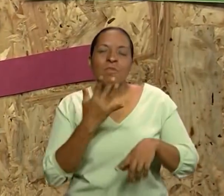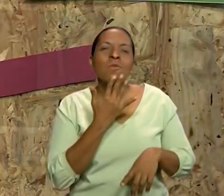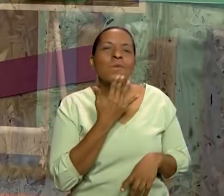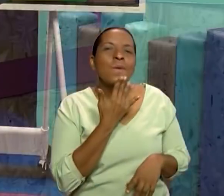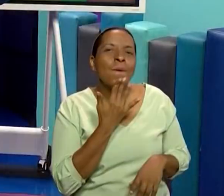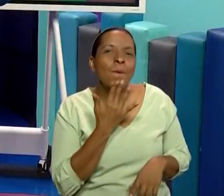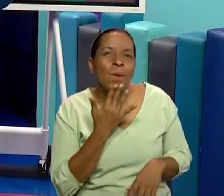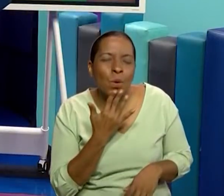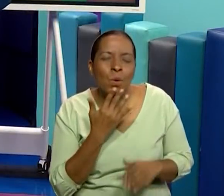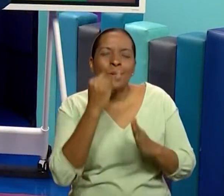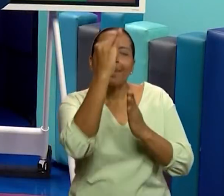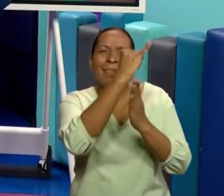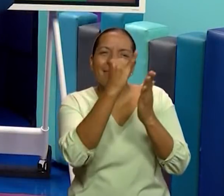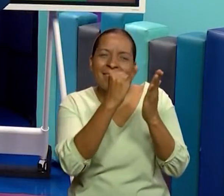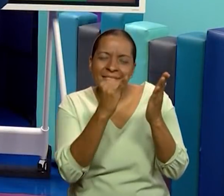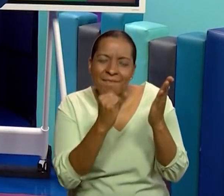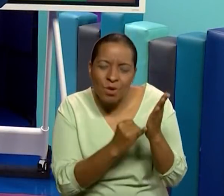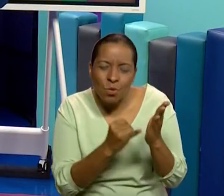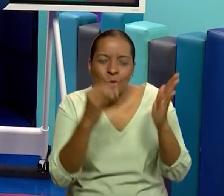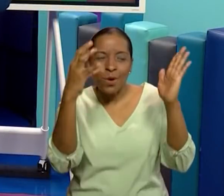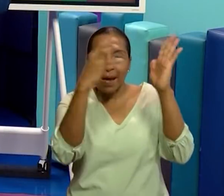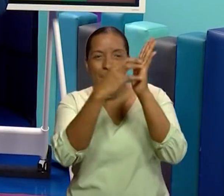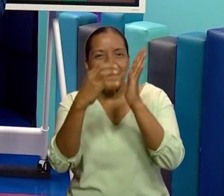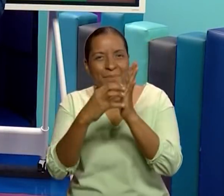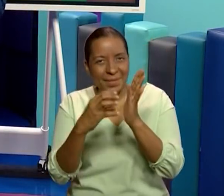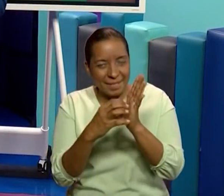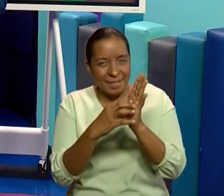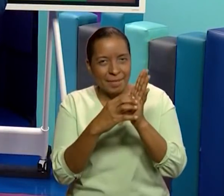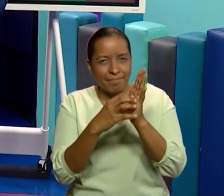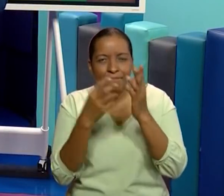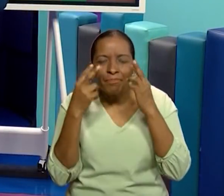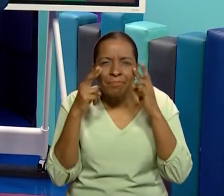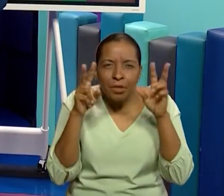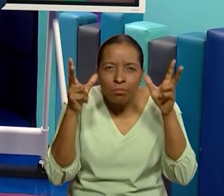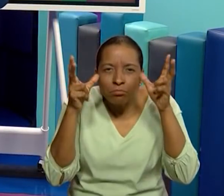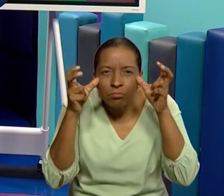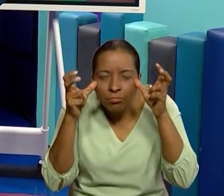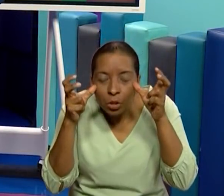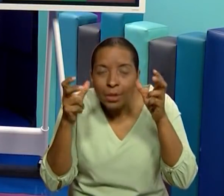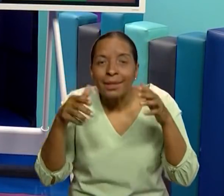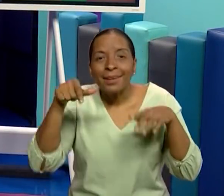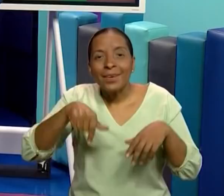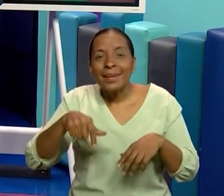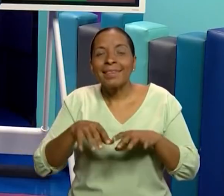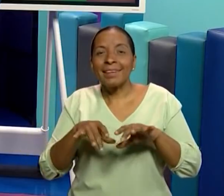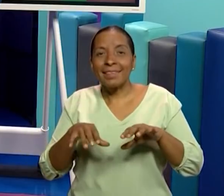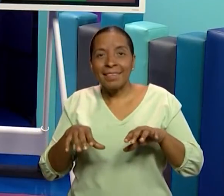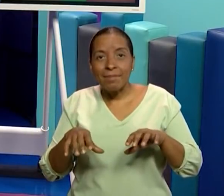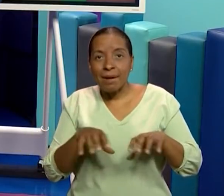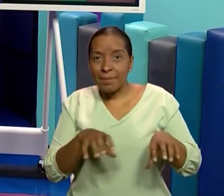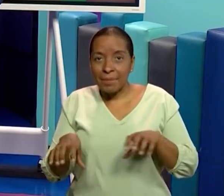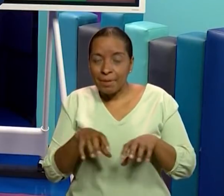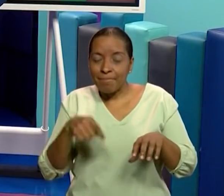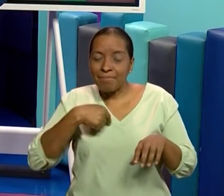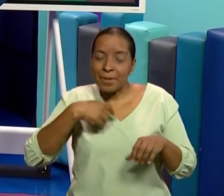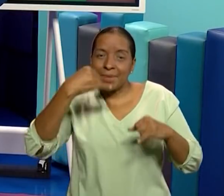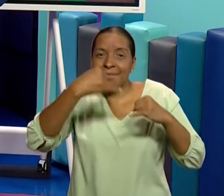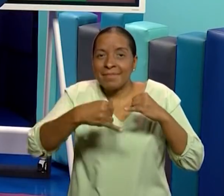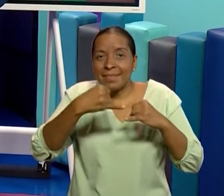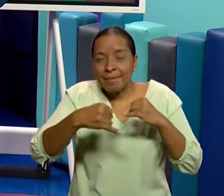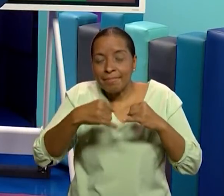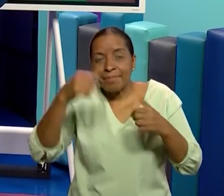hacerlo atractivo de manera visual. Entonces, con esta actividad del ciclo del agua, me despido